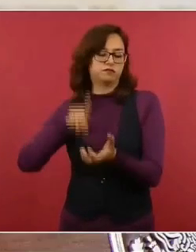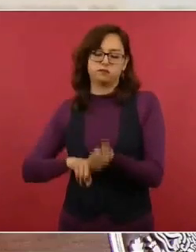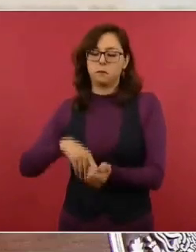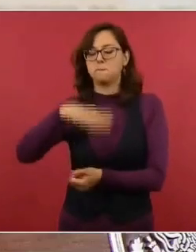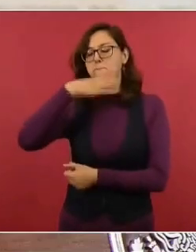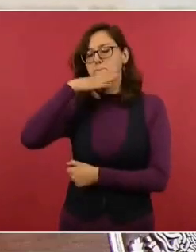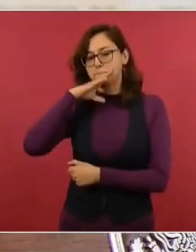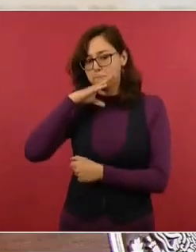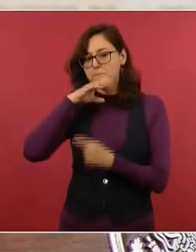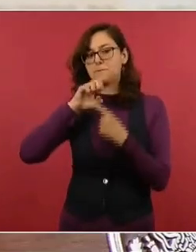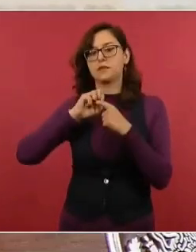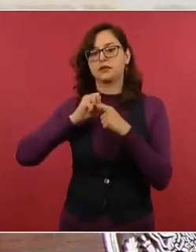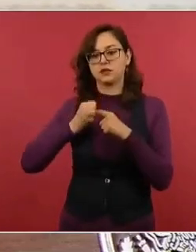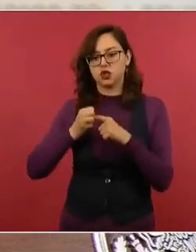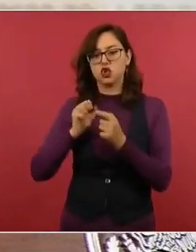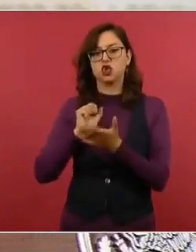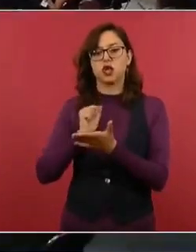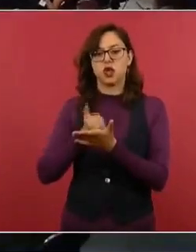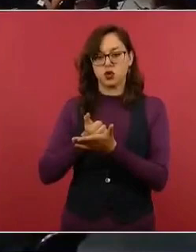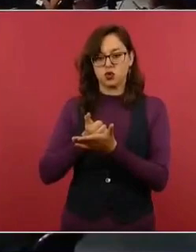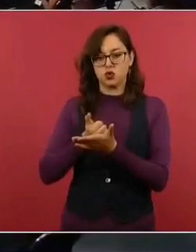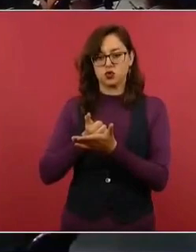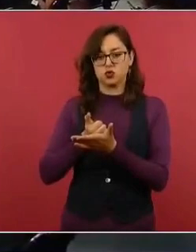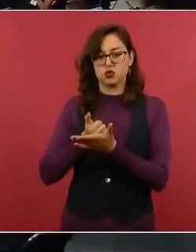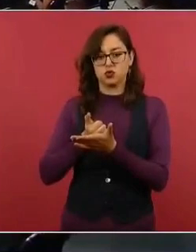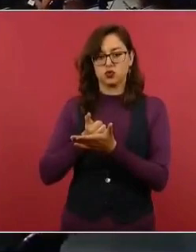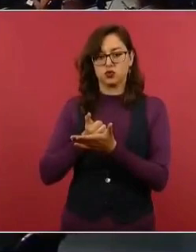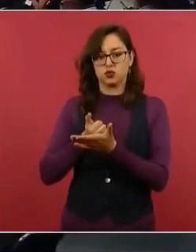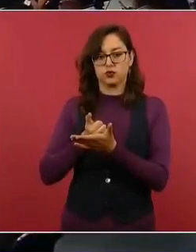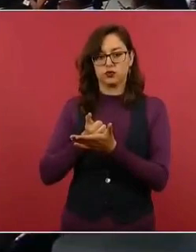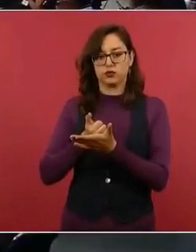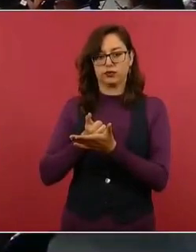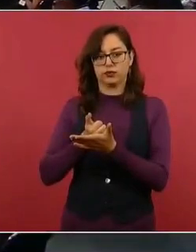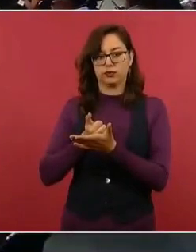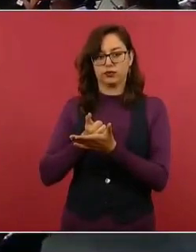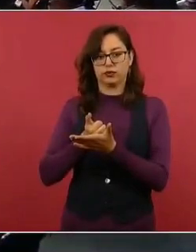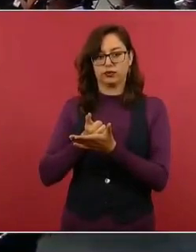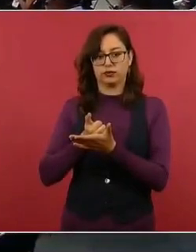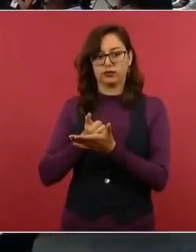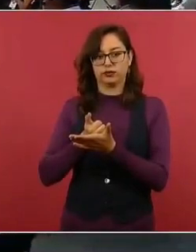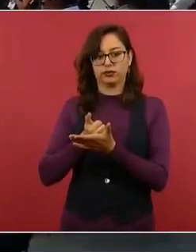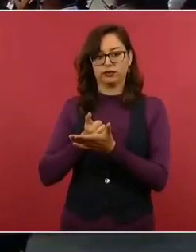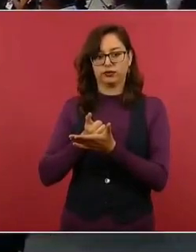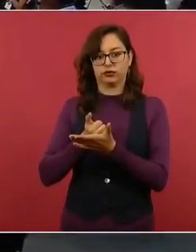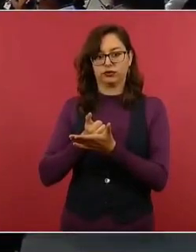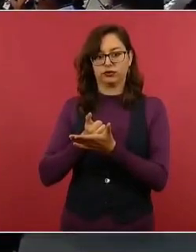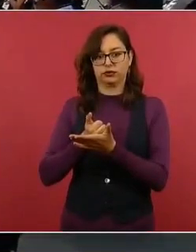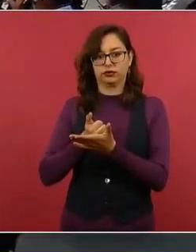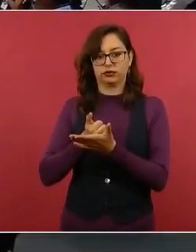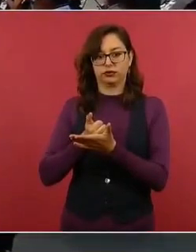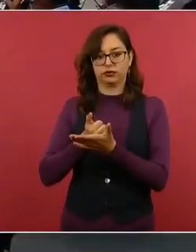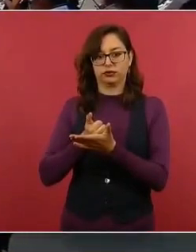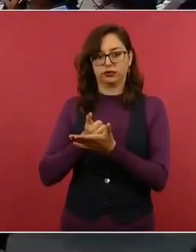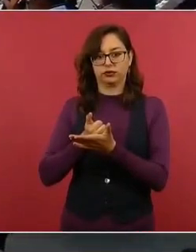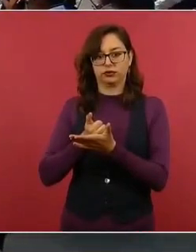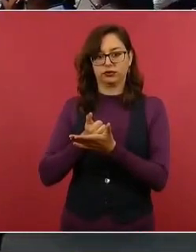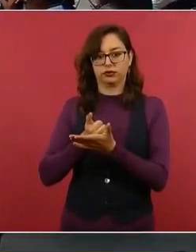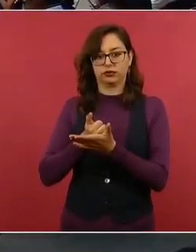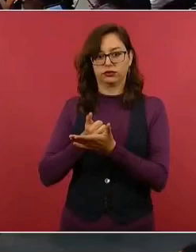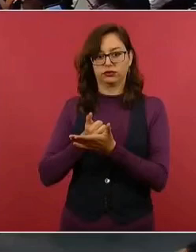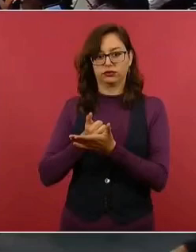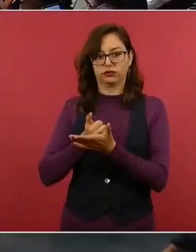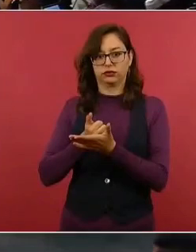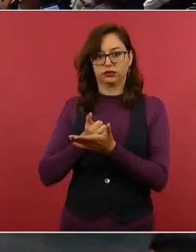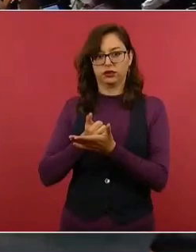arroz. ¿Qué proyección tiene al respecto del mismo mercado en México y las condiciones de que